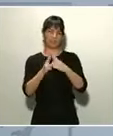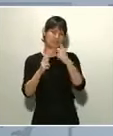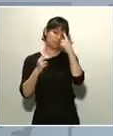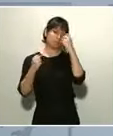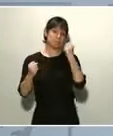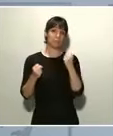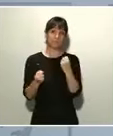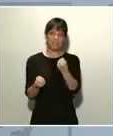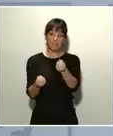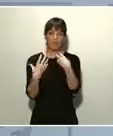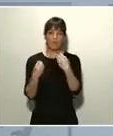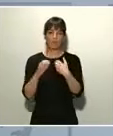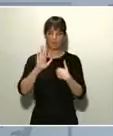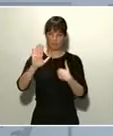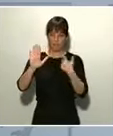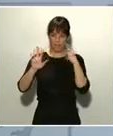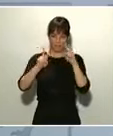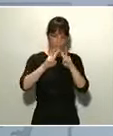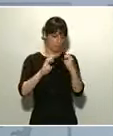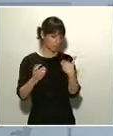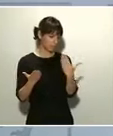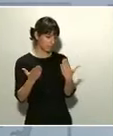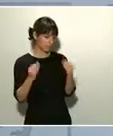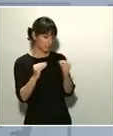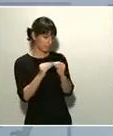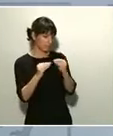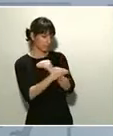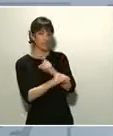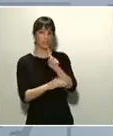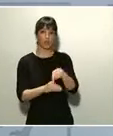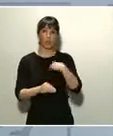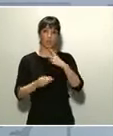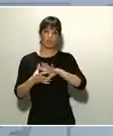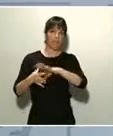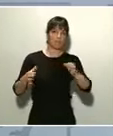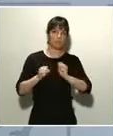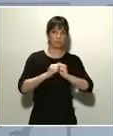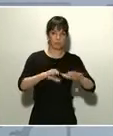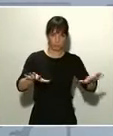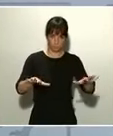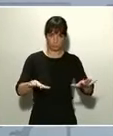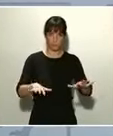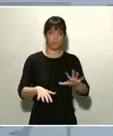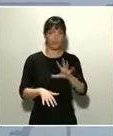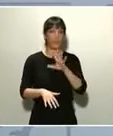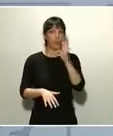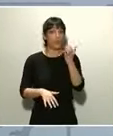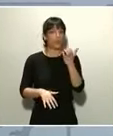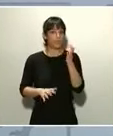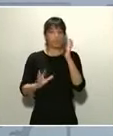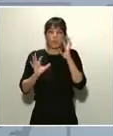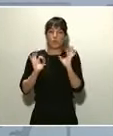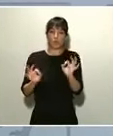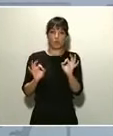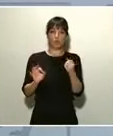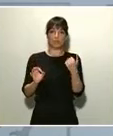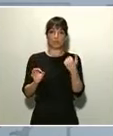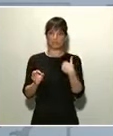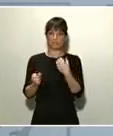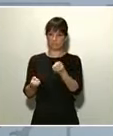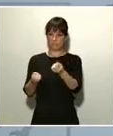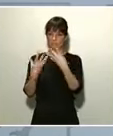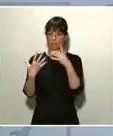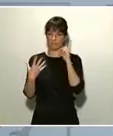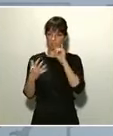que luego trasladan al conjunto de sus amigos. Porque evidentemente, si no cerramos esta cadena, estaremos